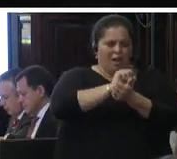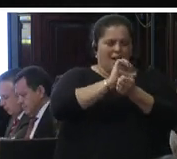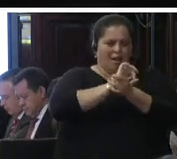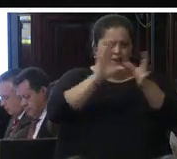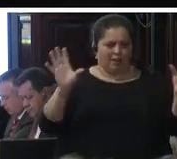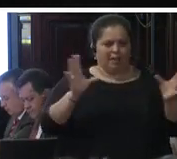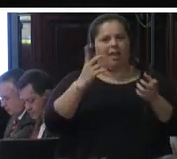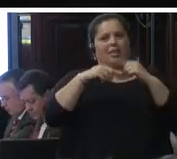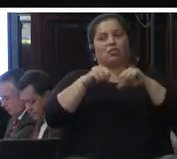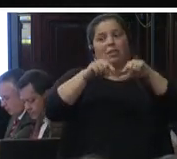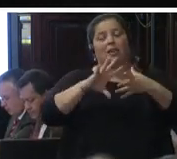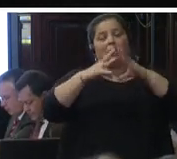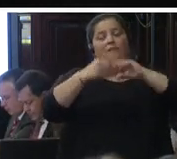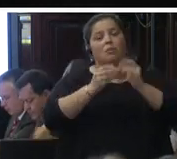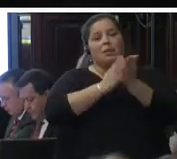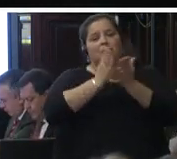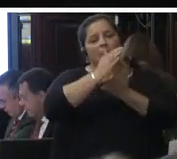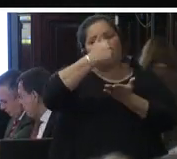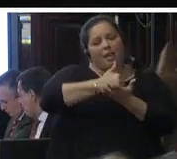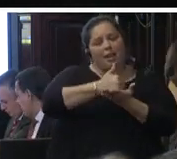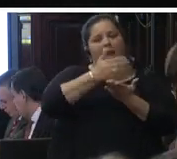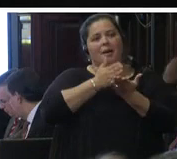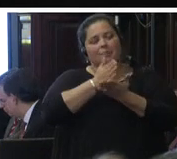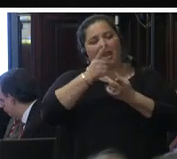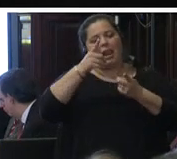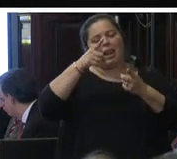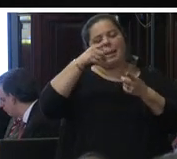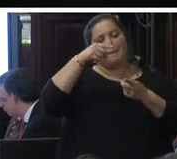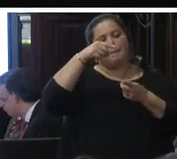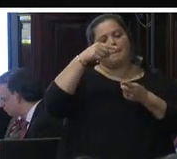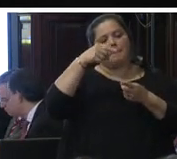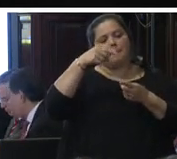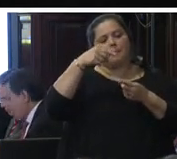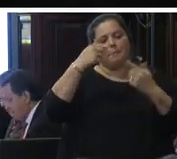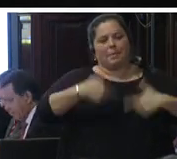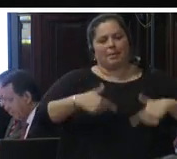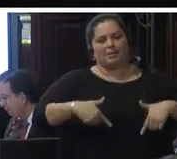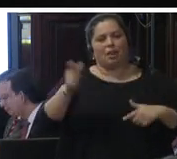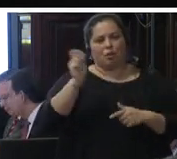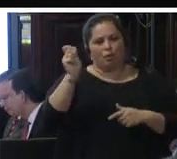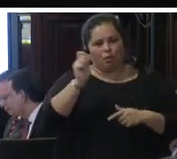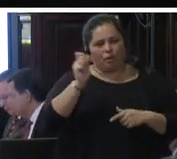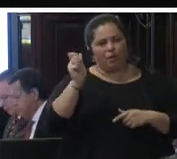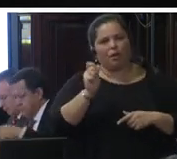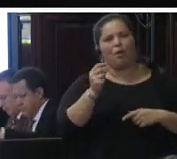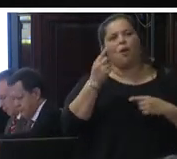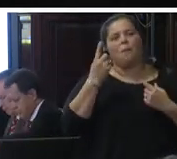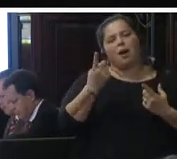estará presente la posibilidad de que el Ministerio Público bajo los principios de objetividad y lealtad que inspiran el sistema